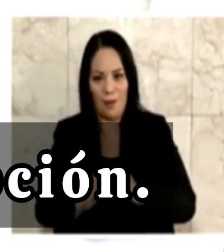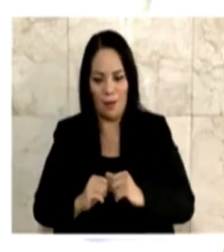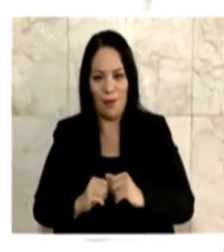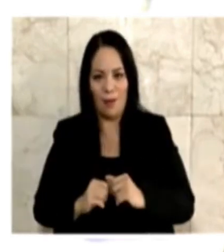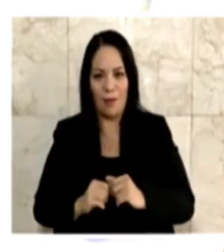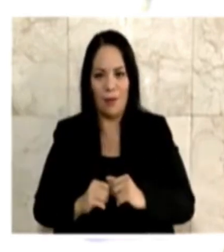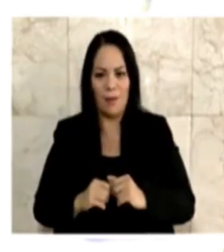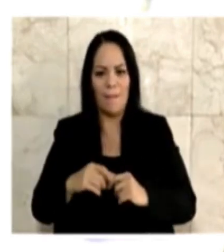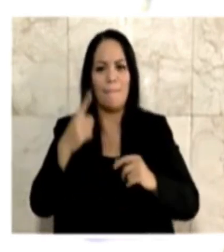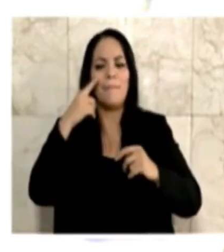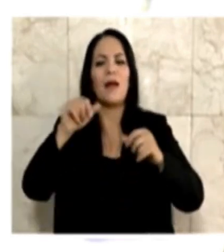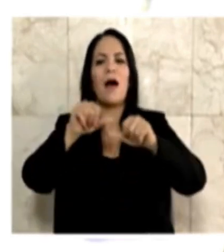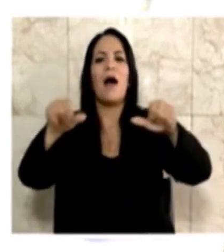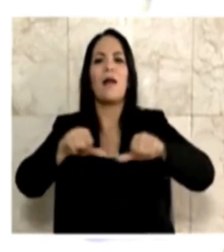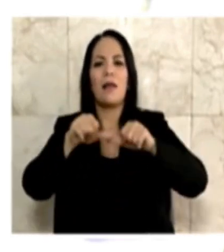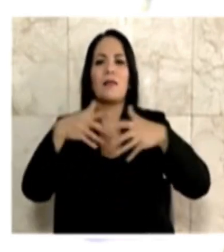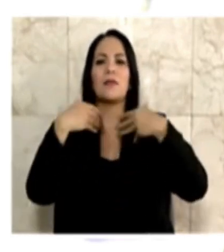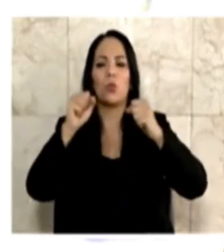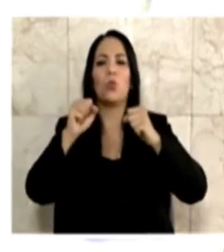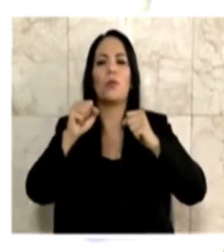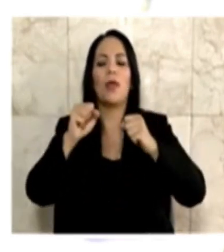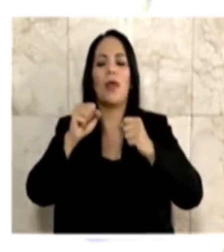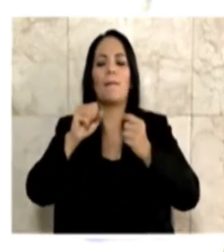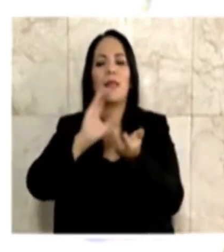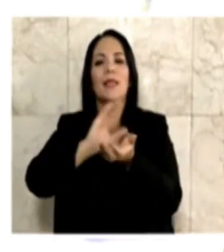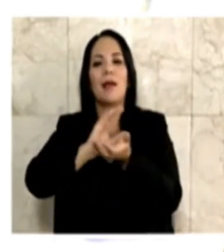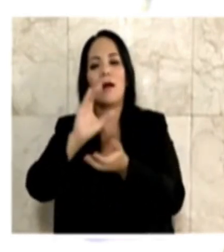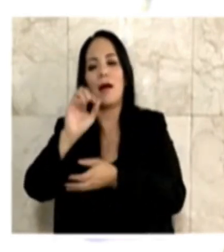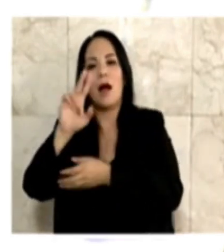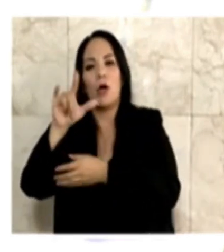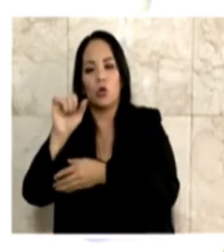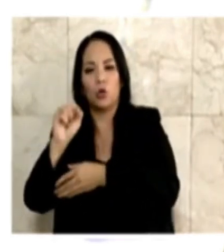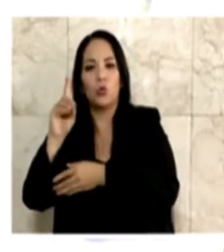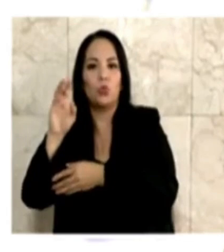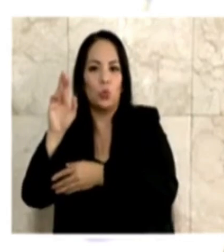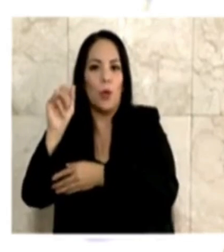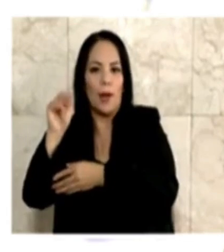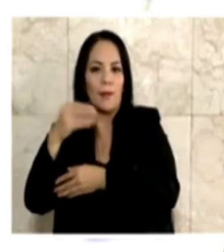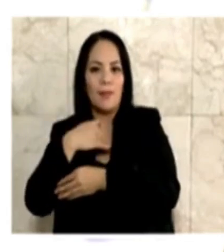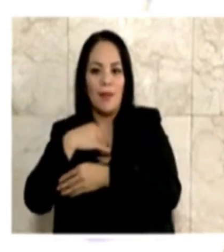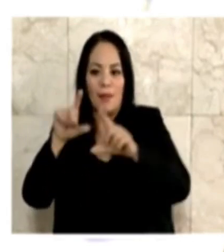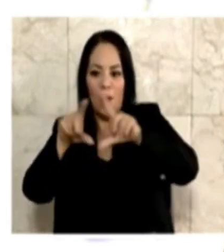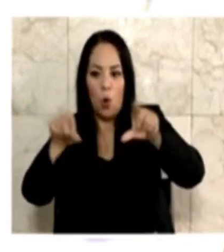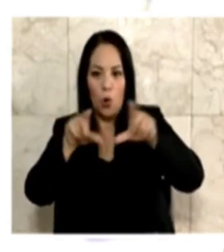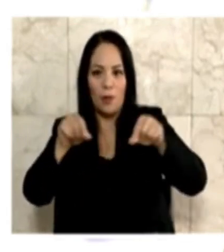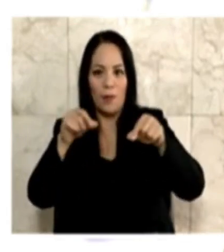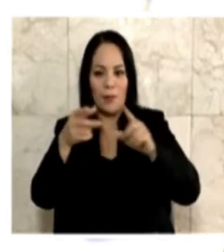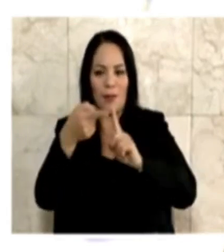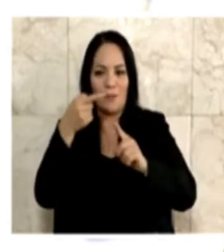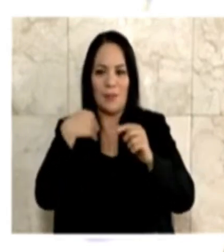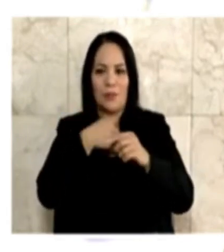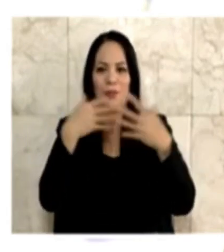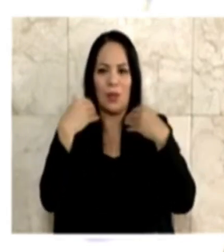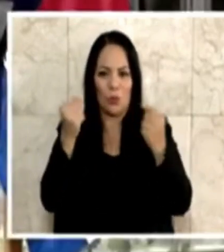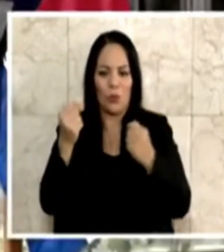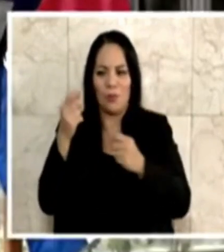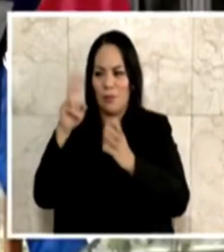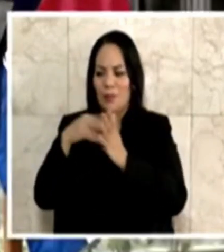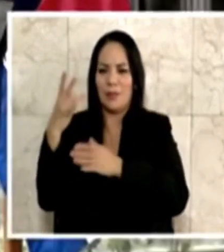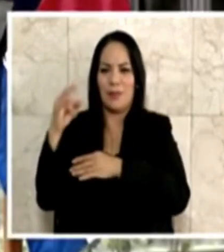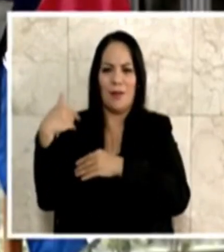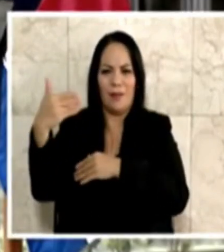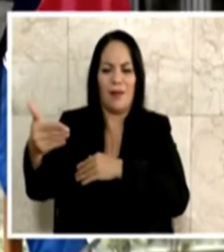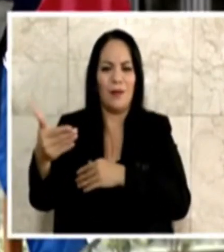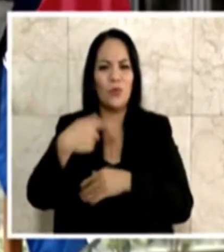el área de salud de la Carlos Durán, que está colapsada, tiene órdenes sanitarias, 2017 y estamos pagando un